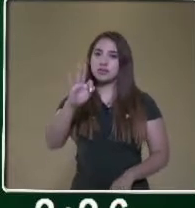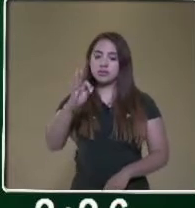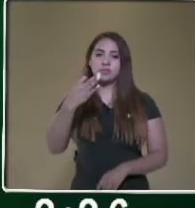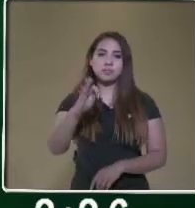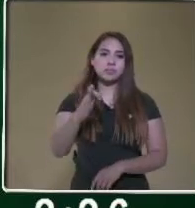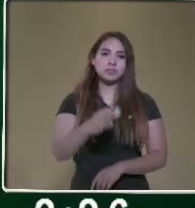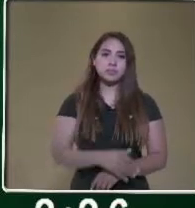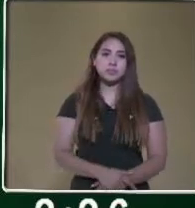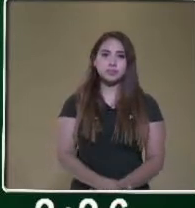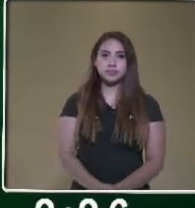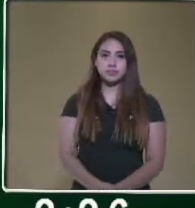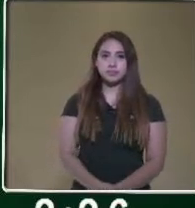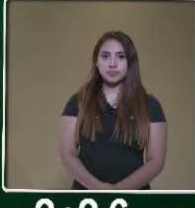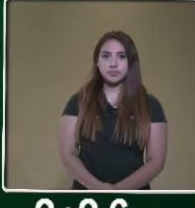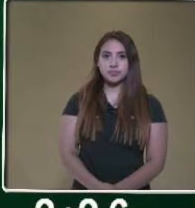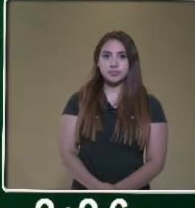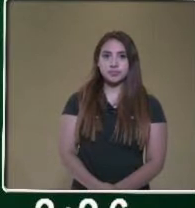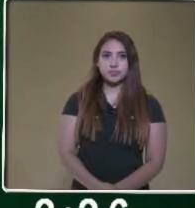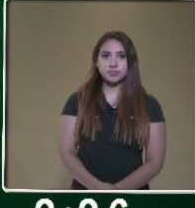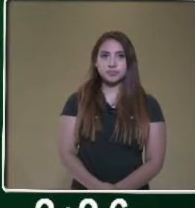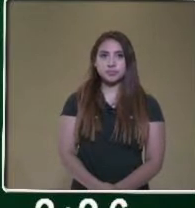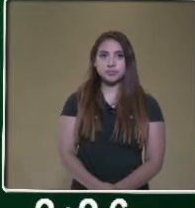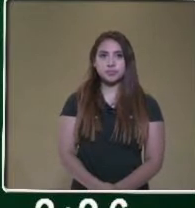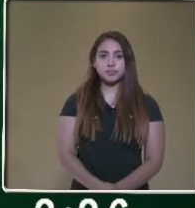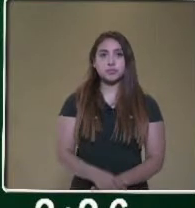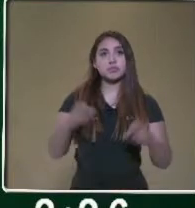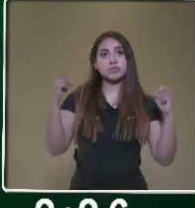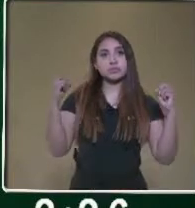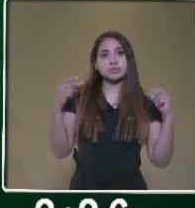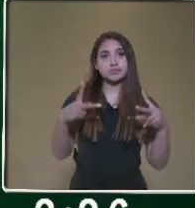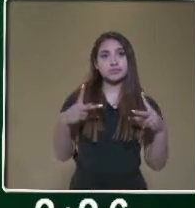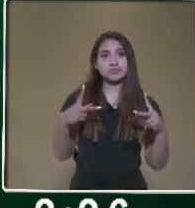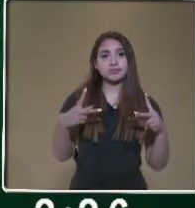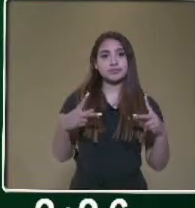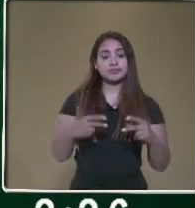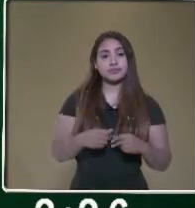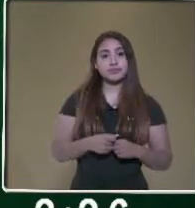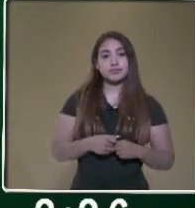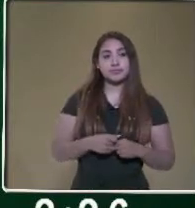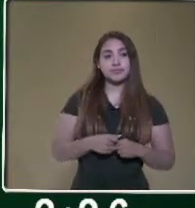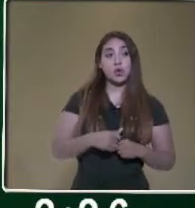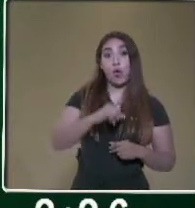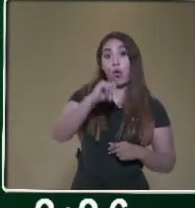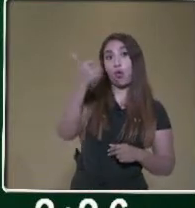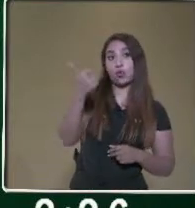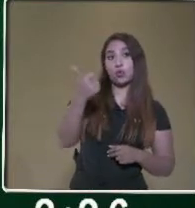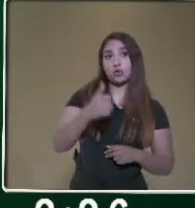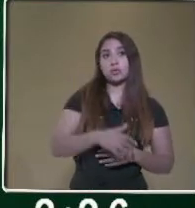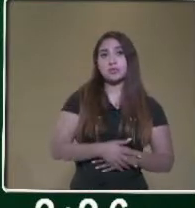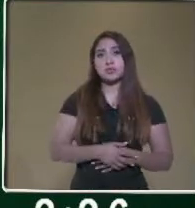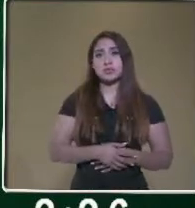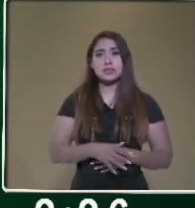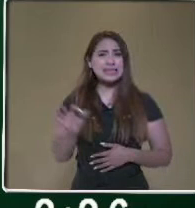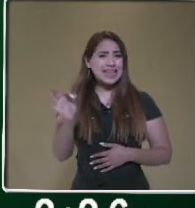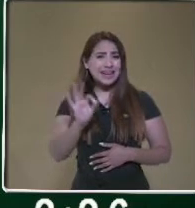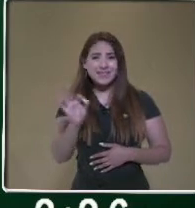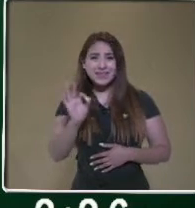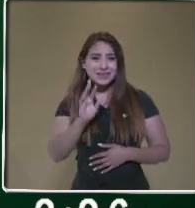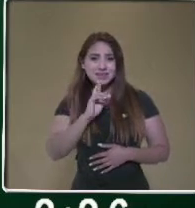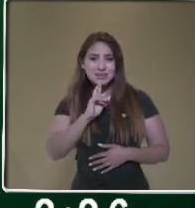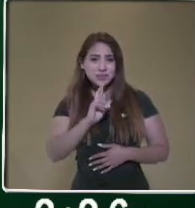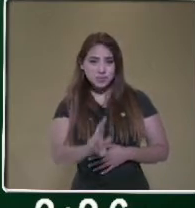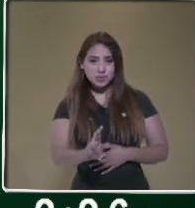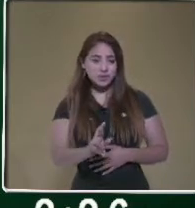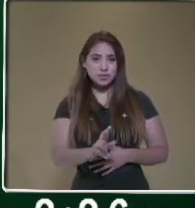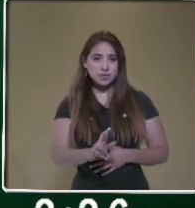que esa fue la pregunta. Ok, y tenemos otro ejercicio que si no alcanzamos a resolver aquí